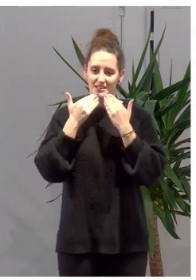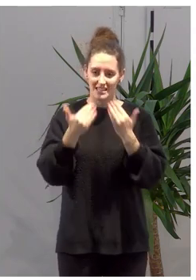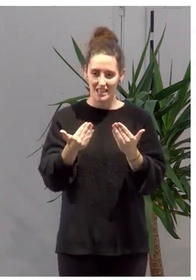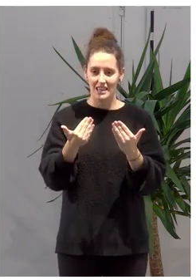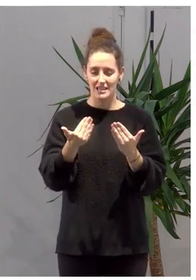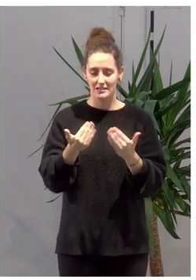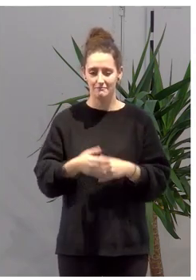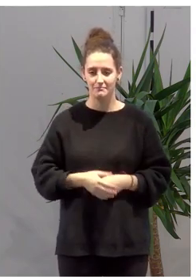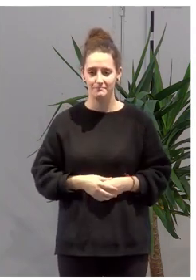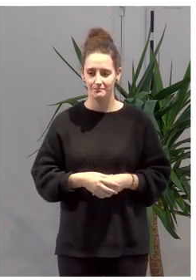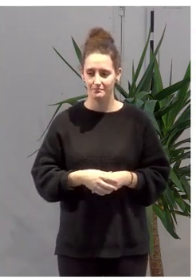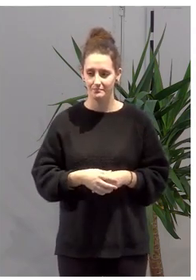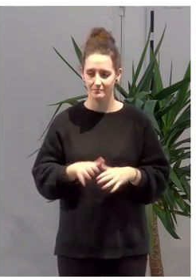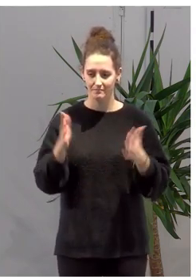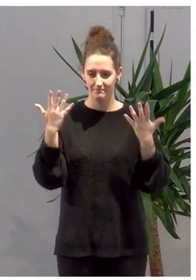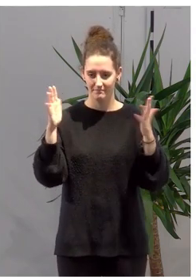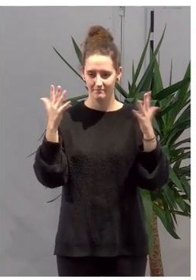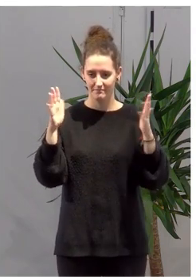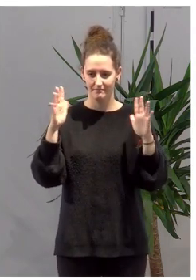Esquerri Casco.